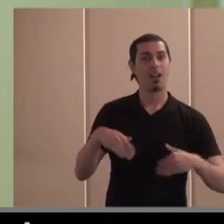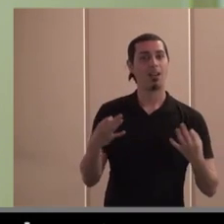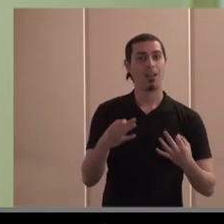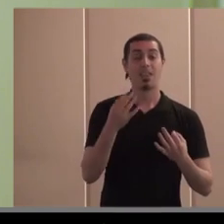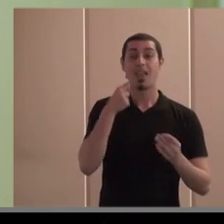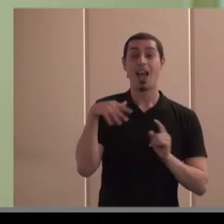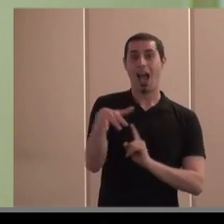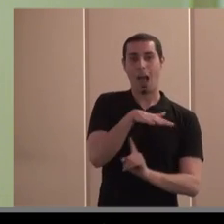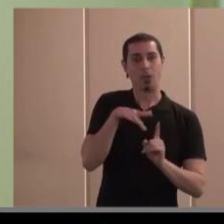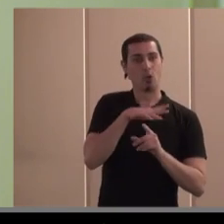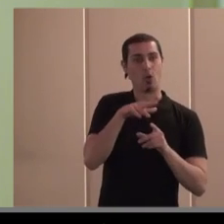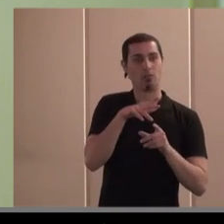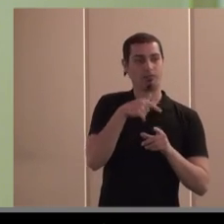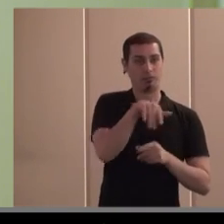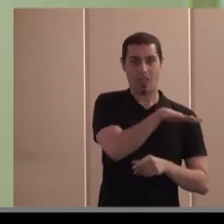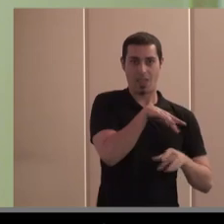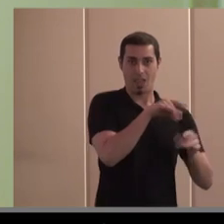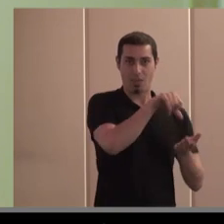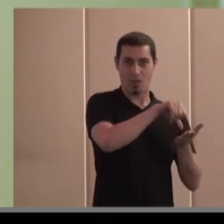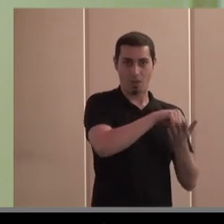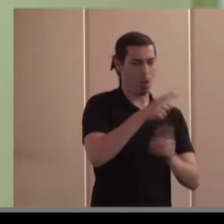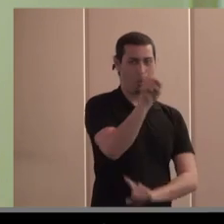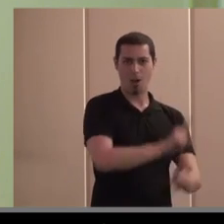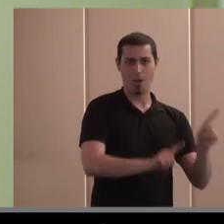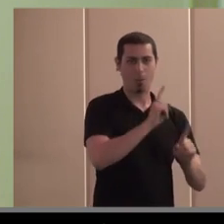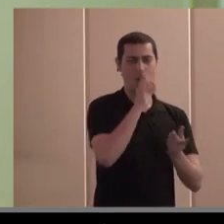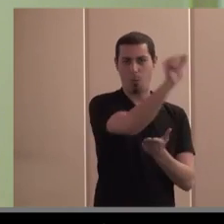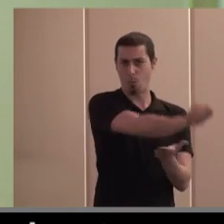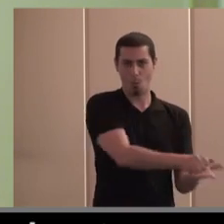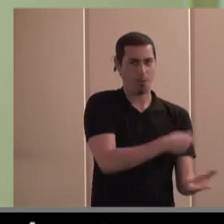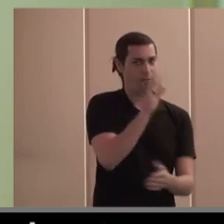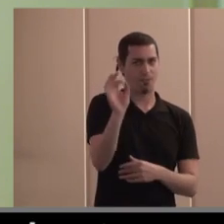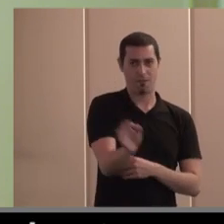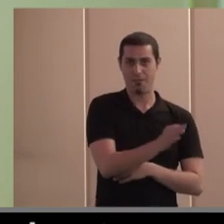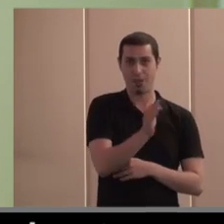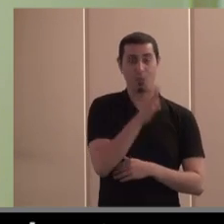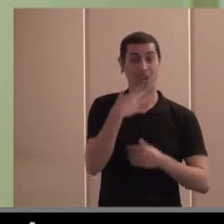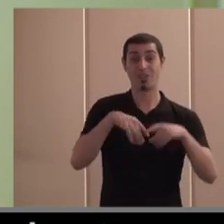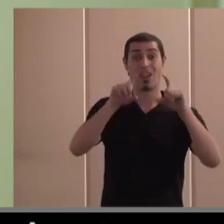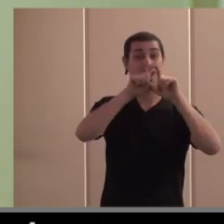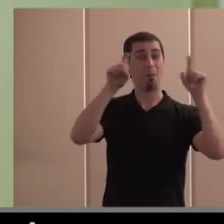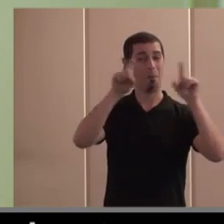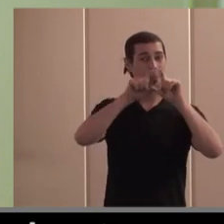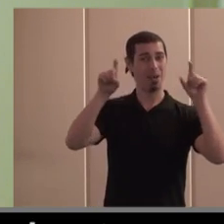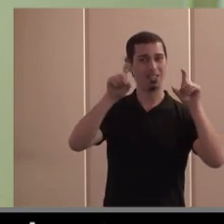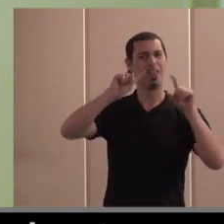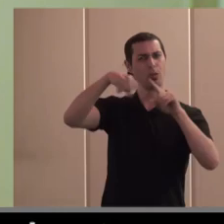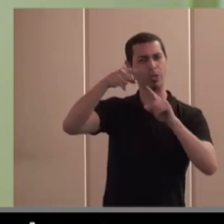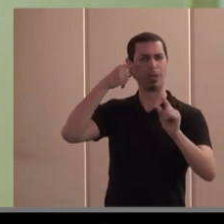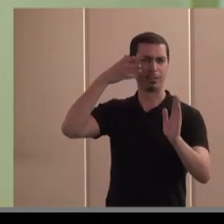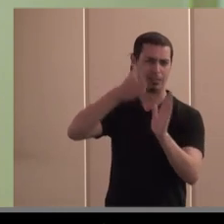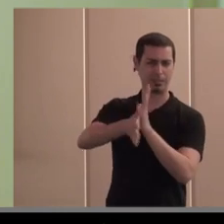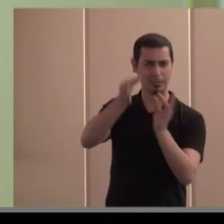en el ámbito local habría muchísimos problemas porque estaría desierto prácticamente. Es una empresa, como lo veremos ahora más